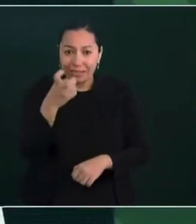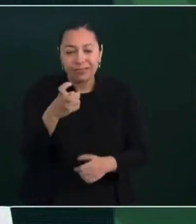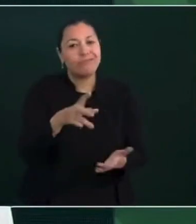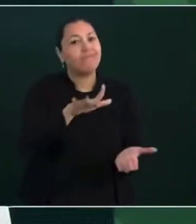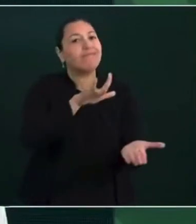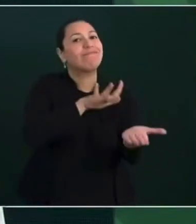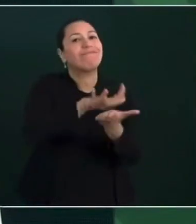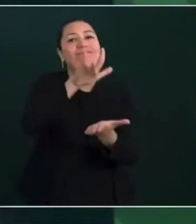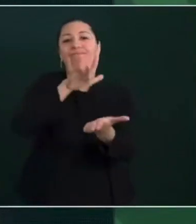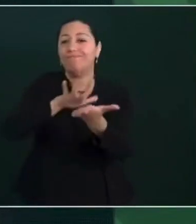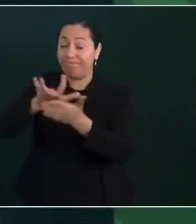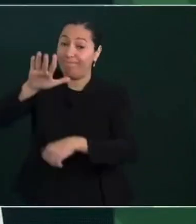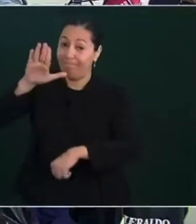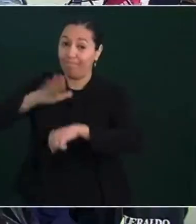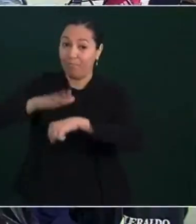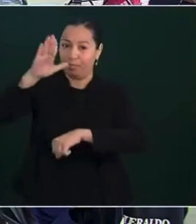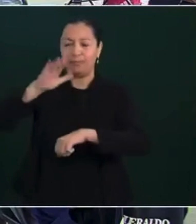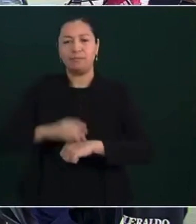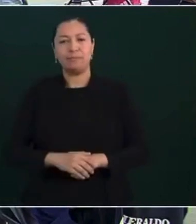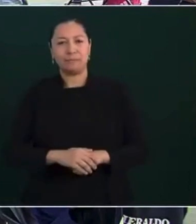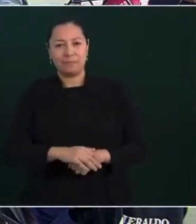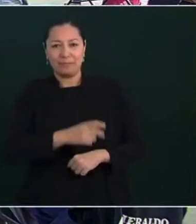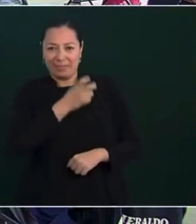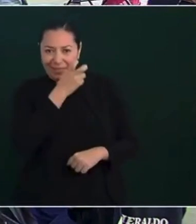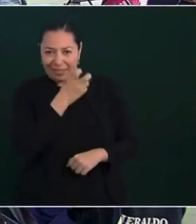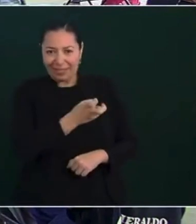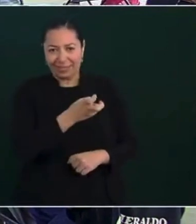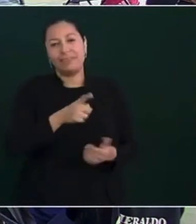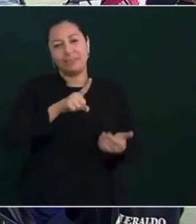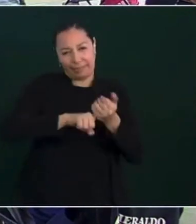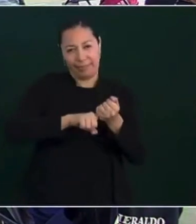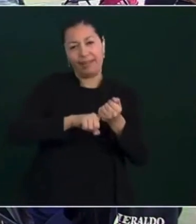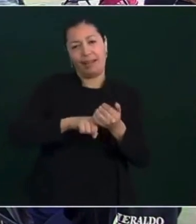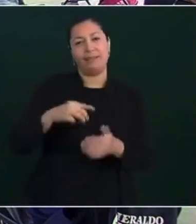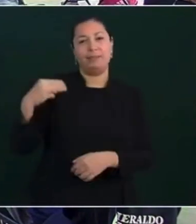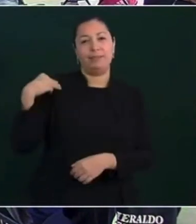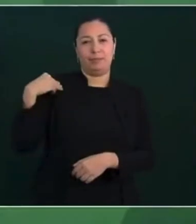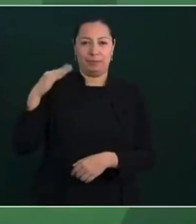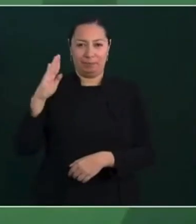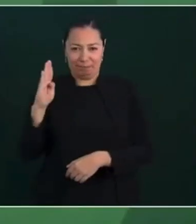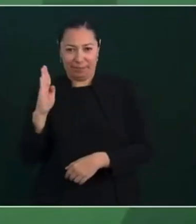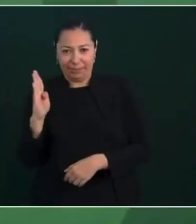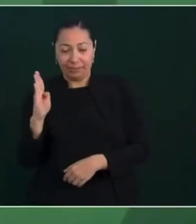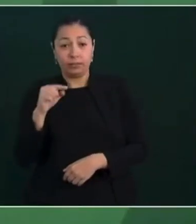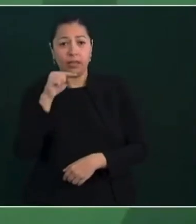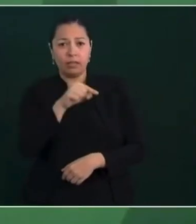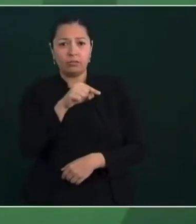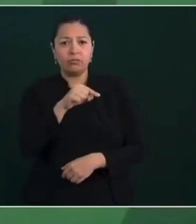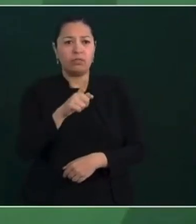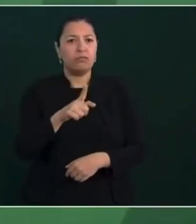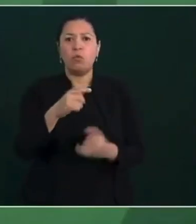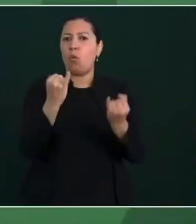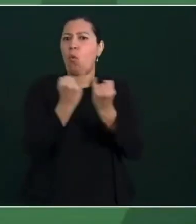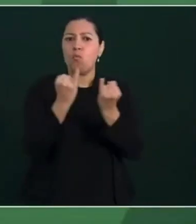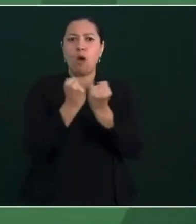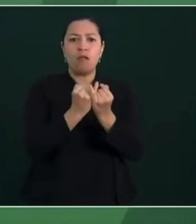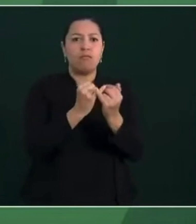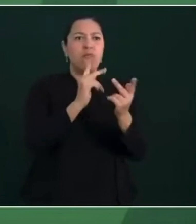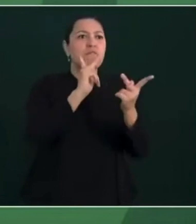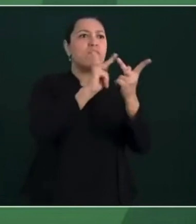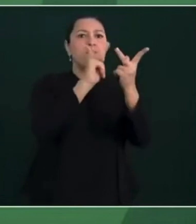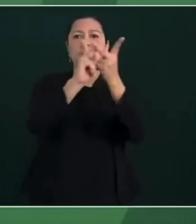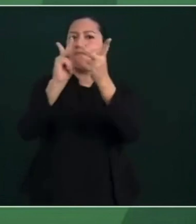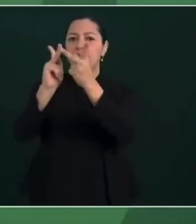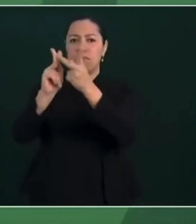Bueno, esto que se está haciendo en Badiraguato se repite en los 18 municipios de